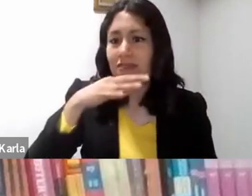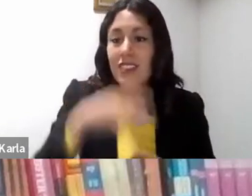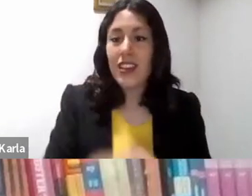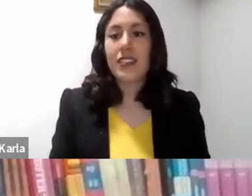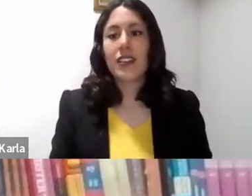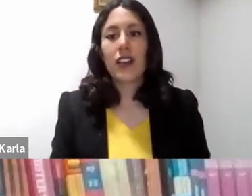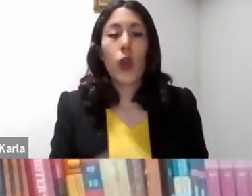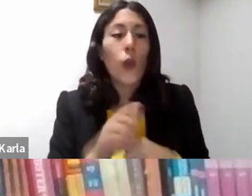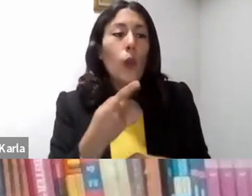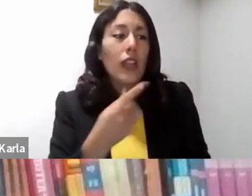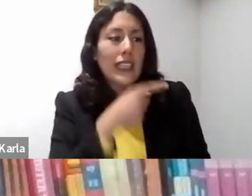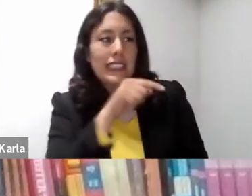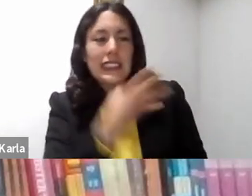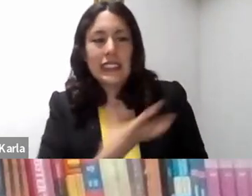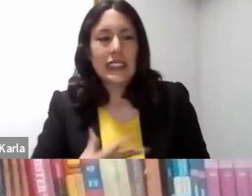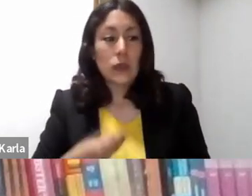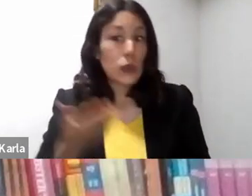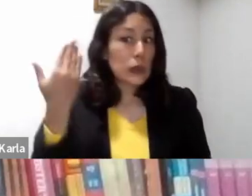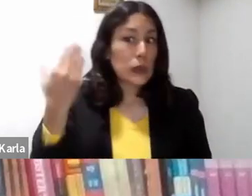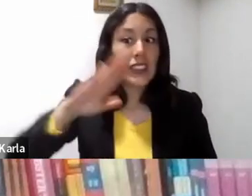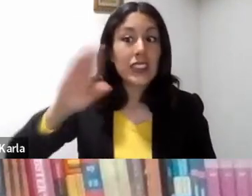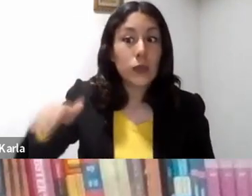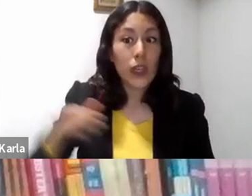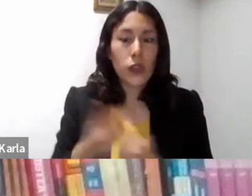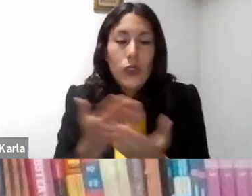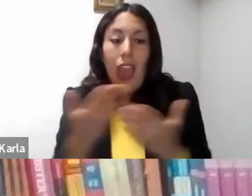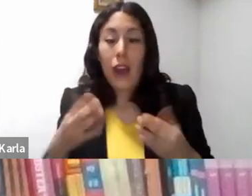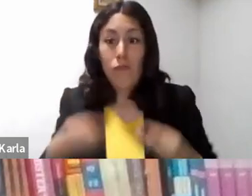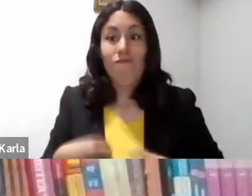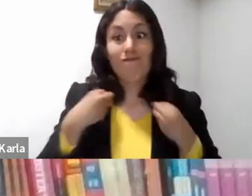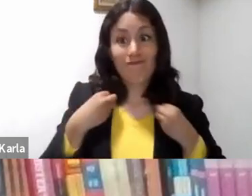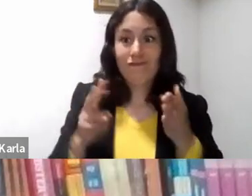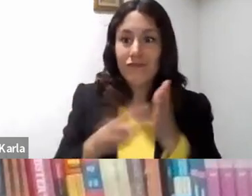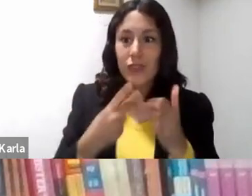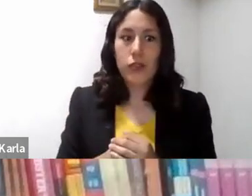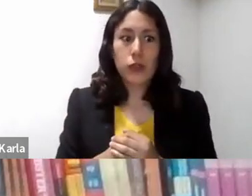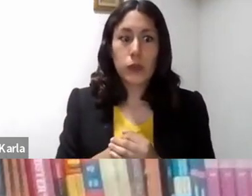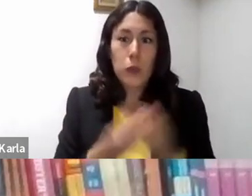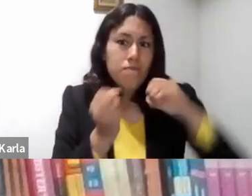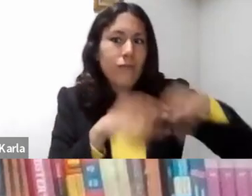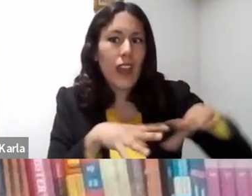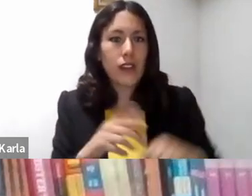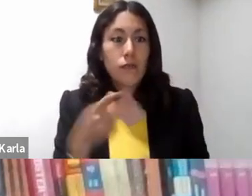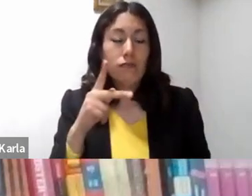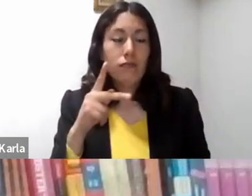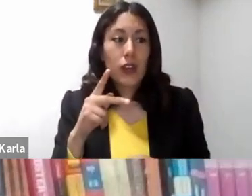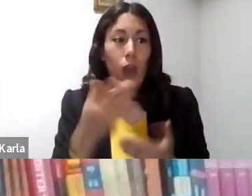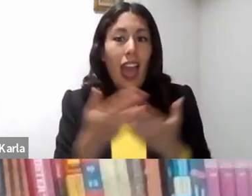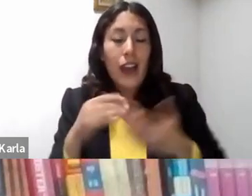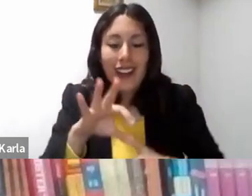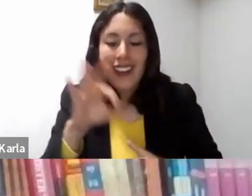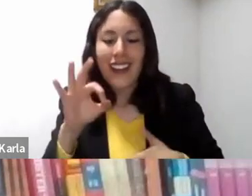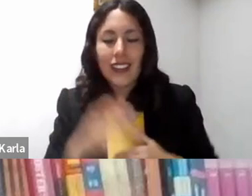mío estaba muerto y ha vuelto a la vida. Estaba perdido y no hemos encontrado. Y empezó el banquete. El